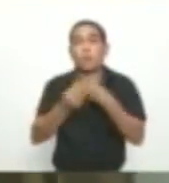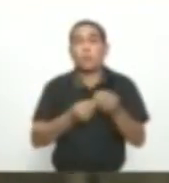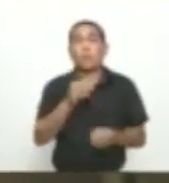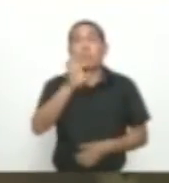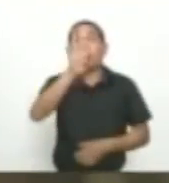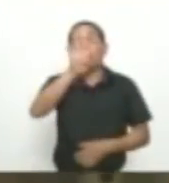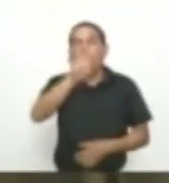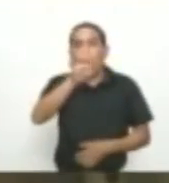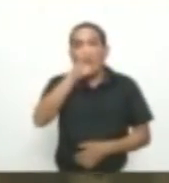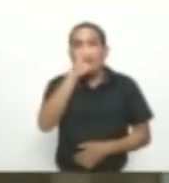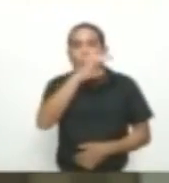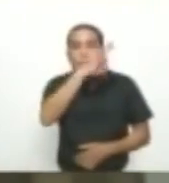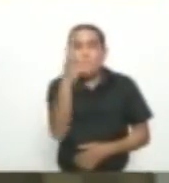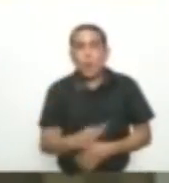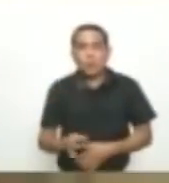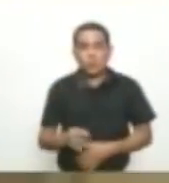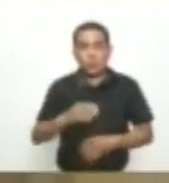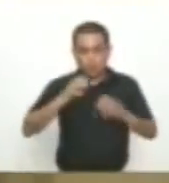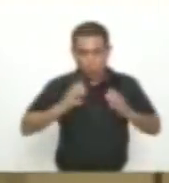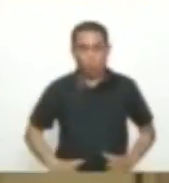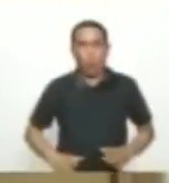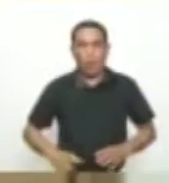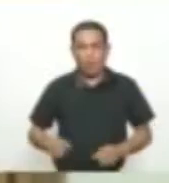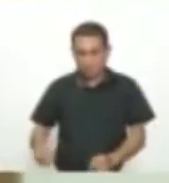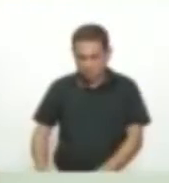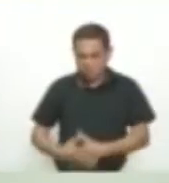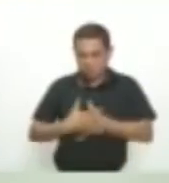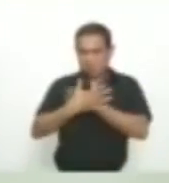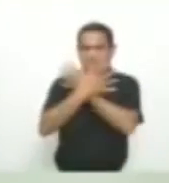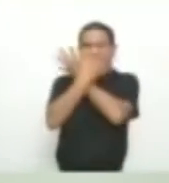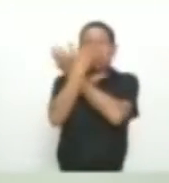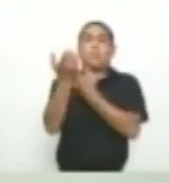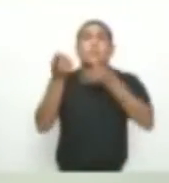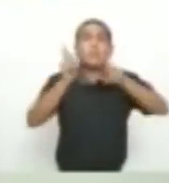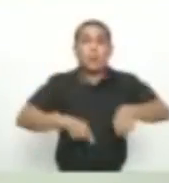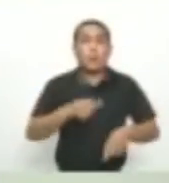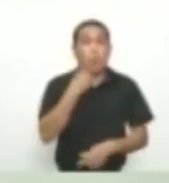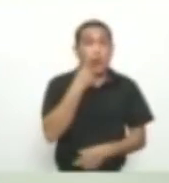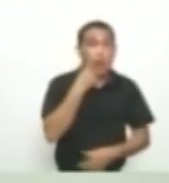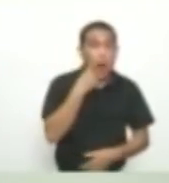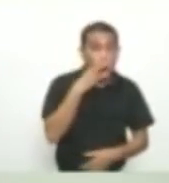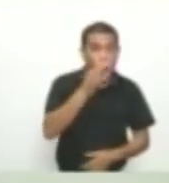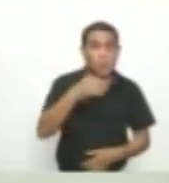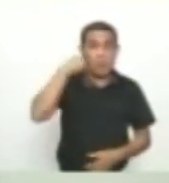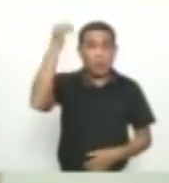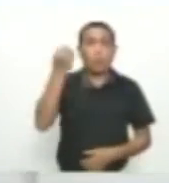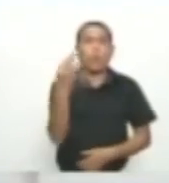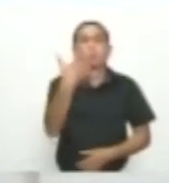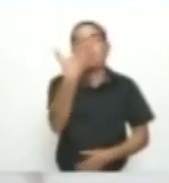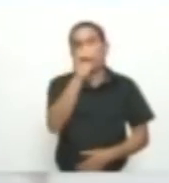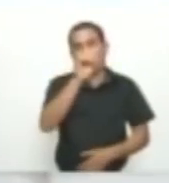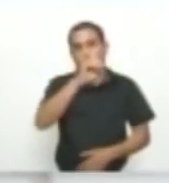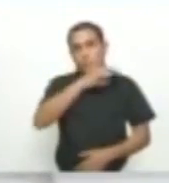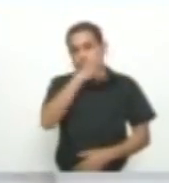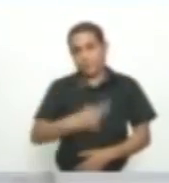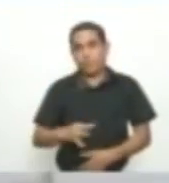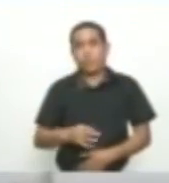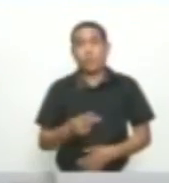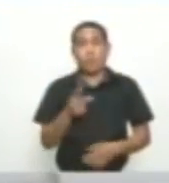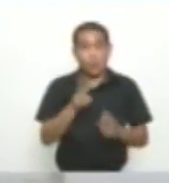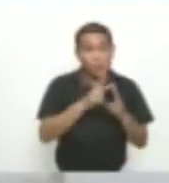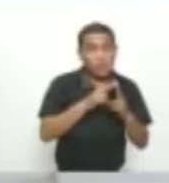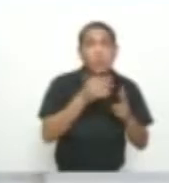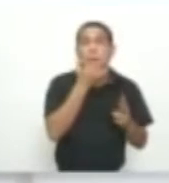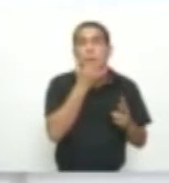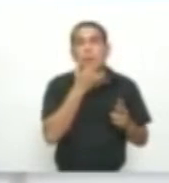90% De quemaduras En su cuerpo Mientras que el porcentaje De quemaduras De su padre Es de un 50% Ambos Se encuentran